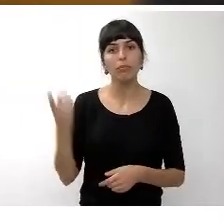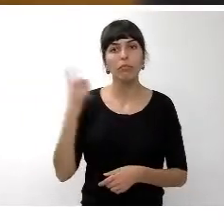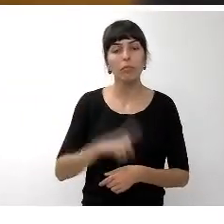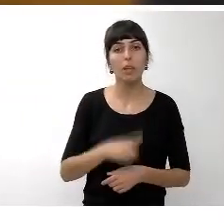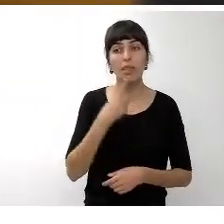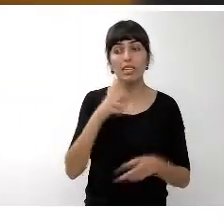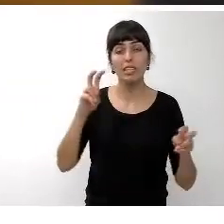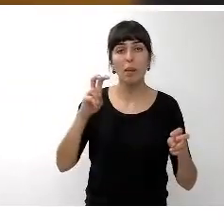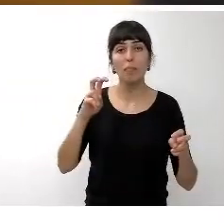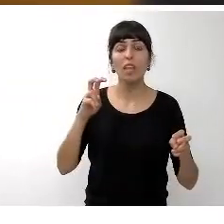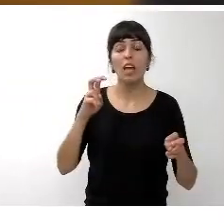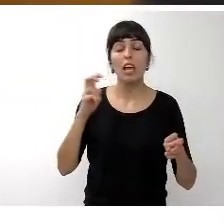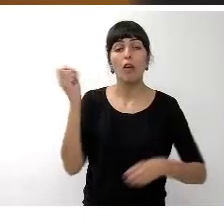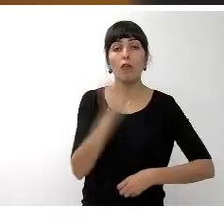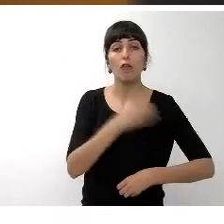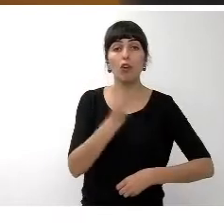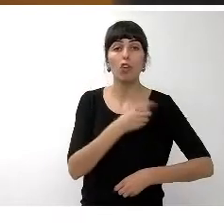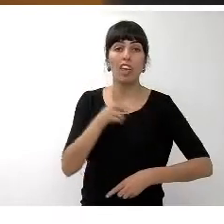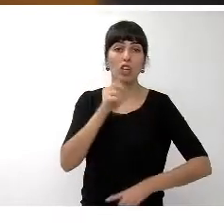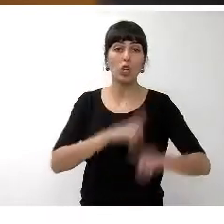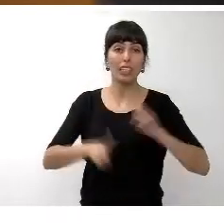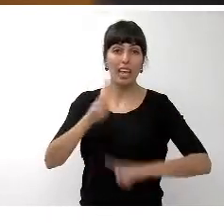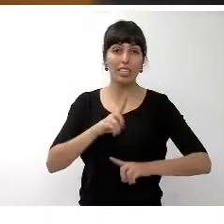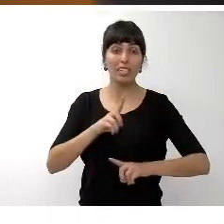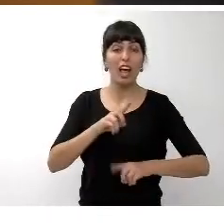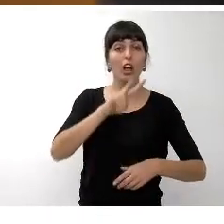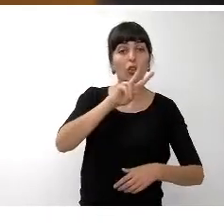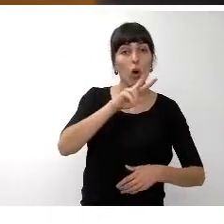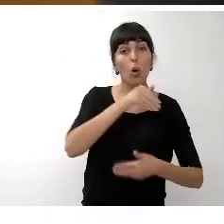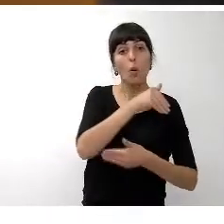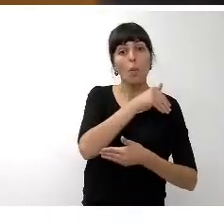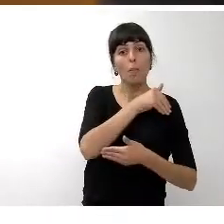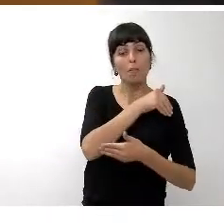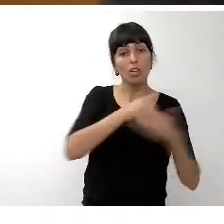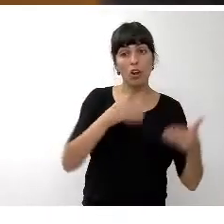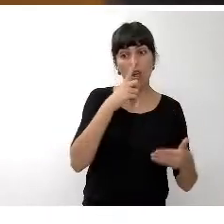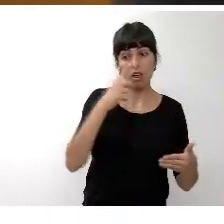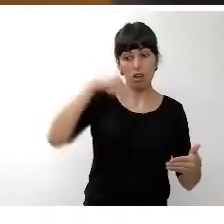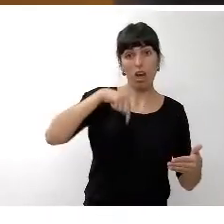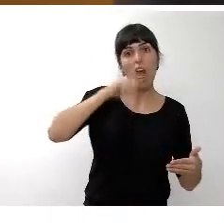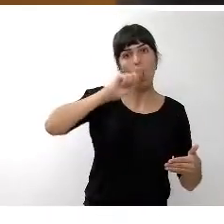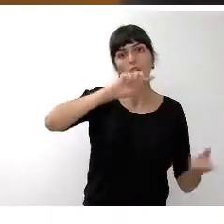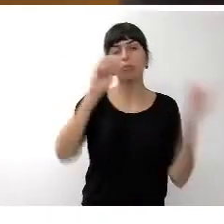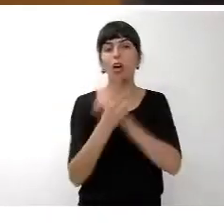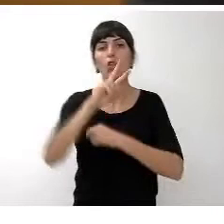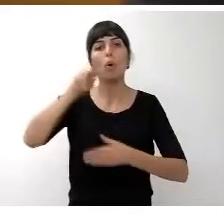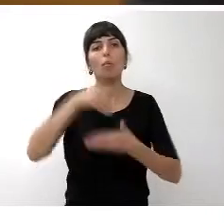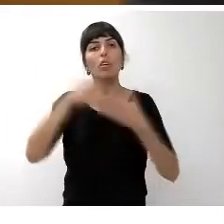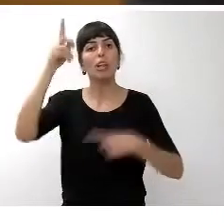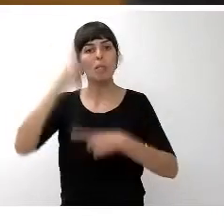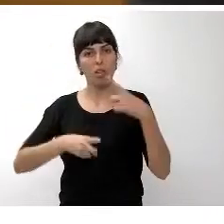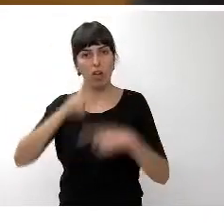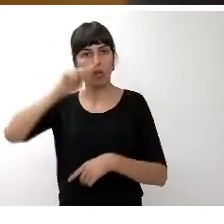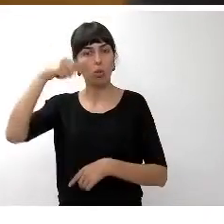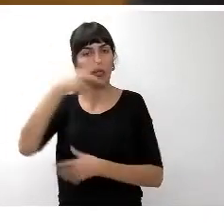fondo de contingencia pasa de 2 millones a 2 millones y medio para el año 2016 y entrando ahora en lo que son gastos de